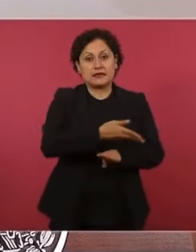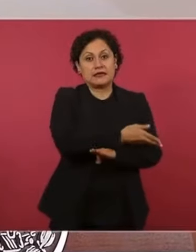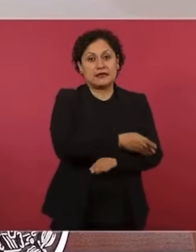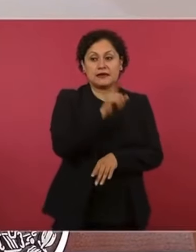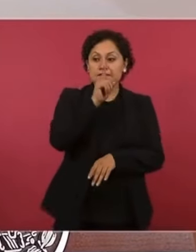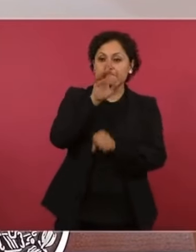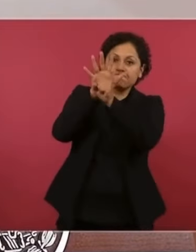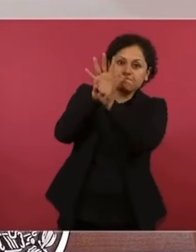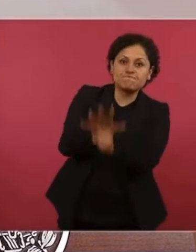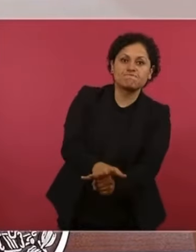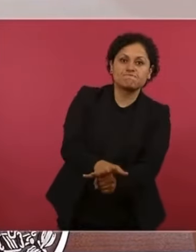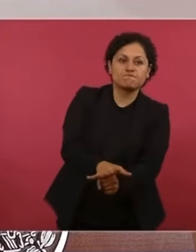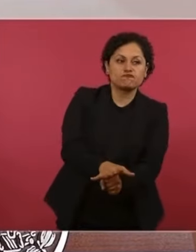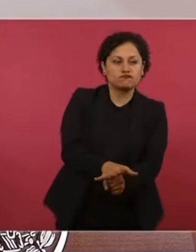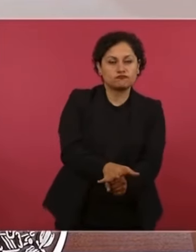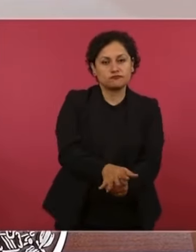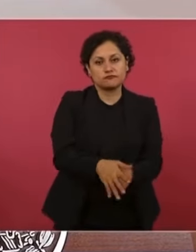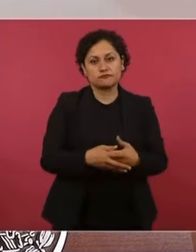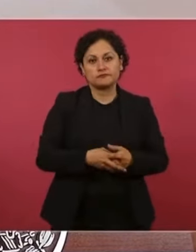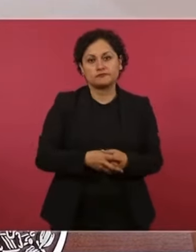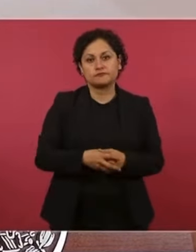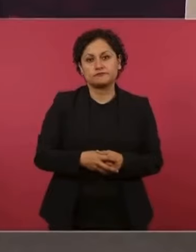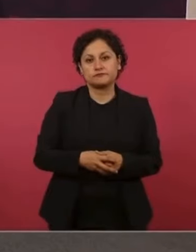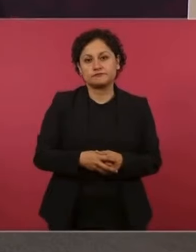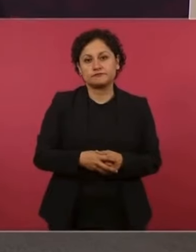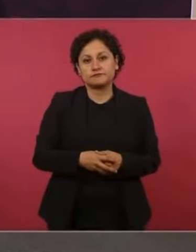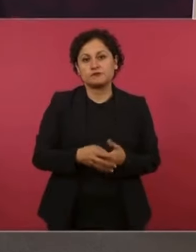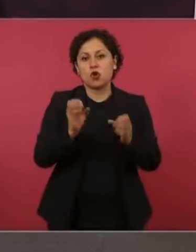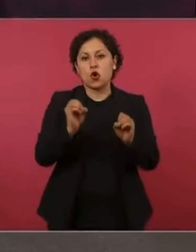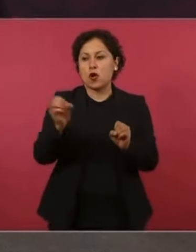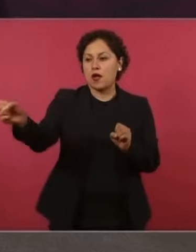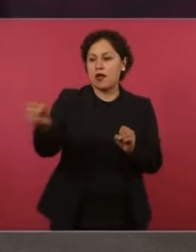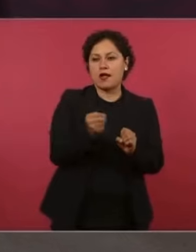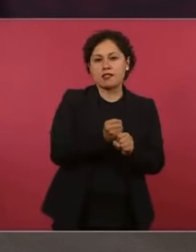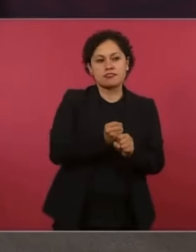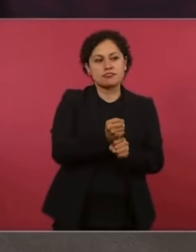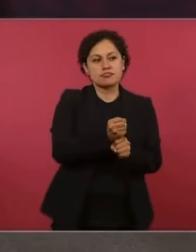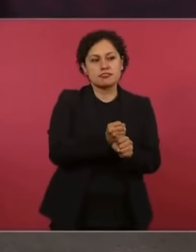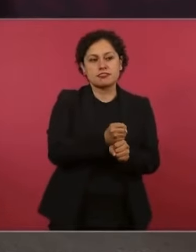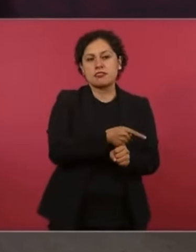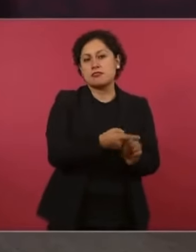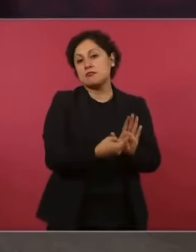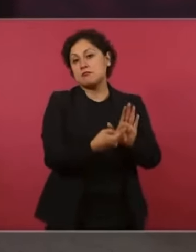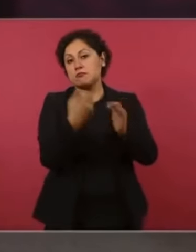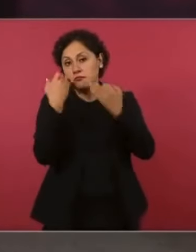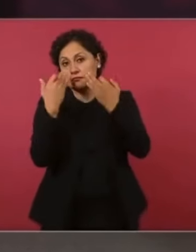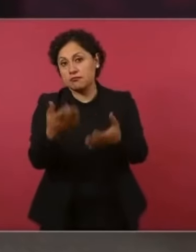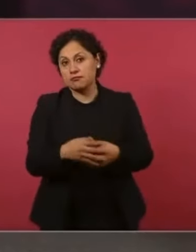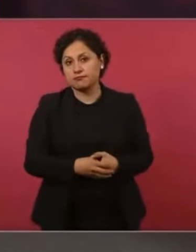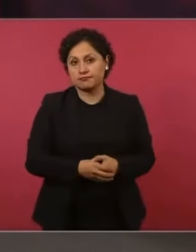un régimen que torturaba, un régimen